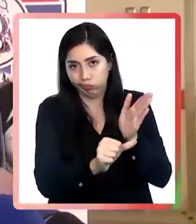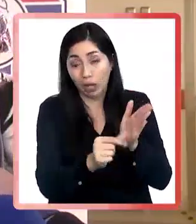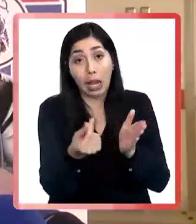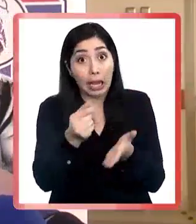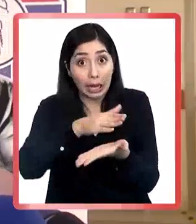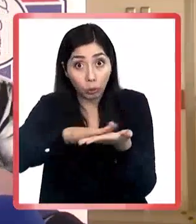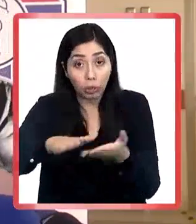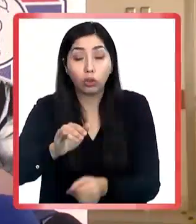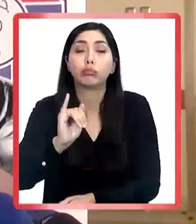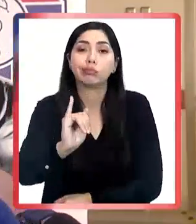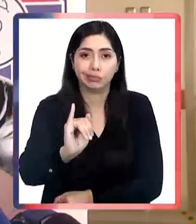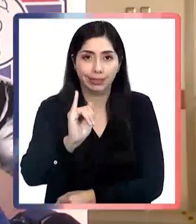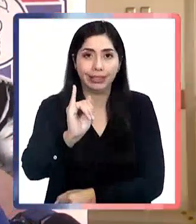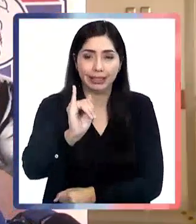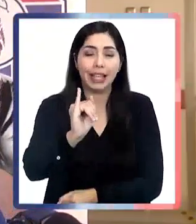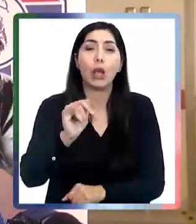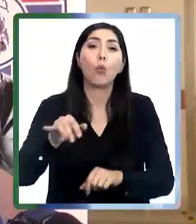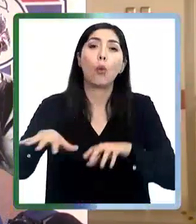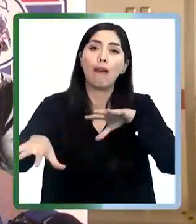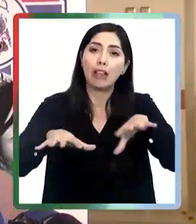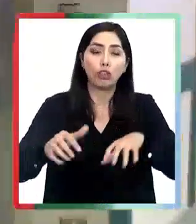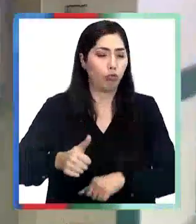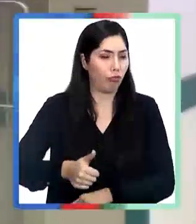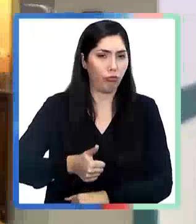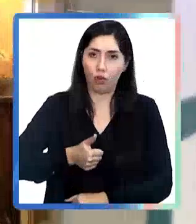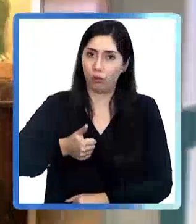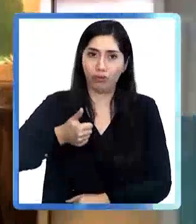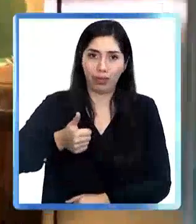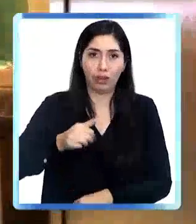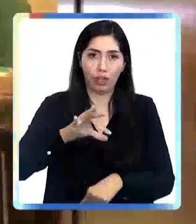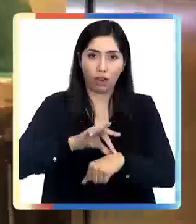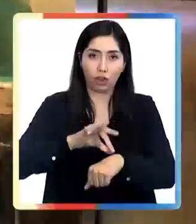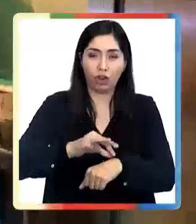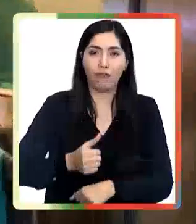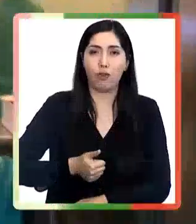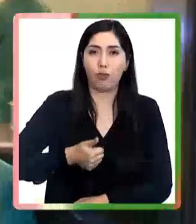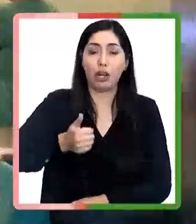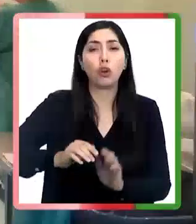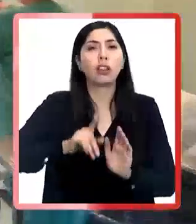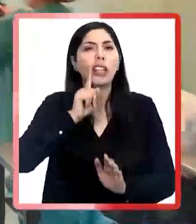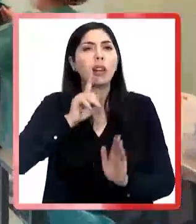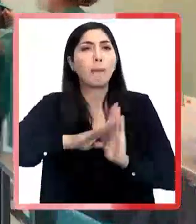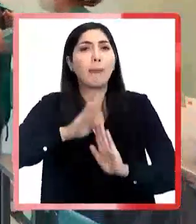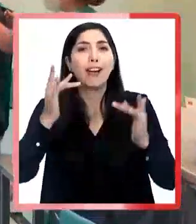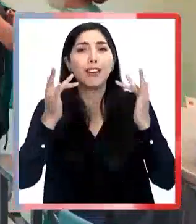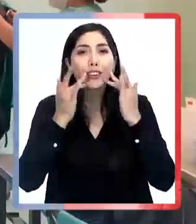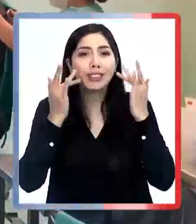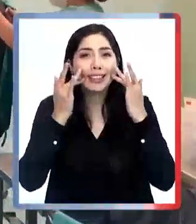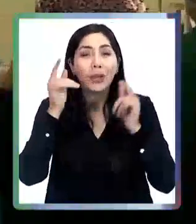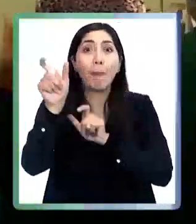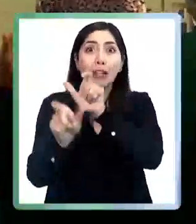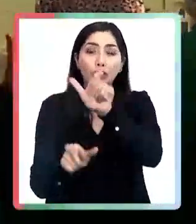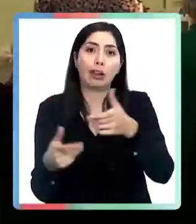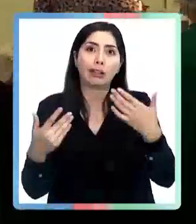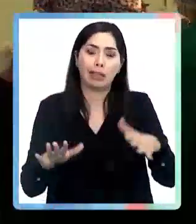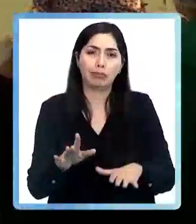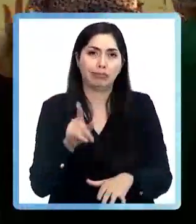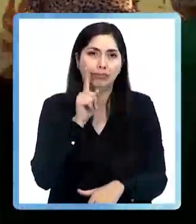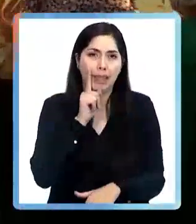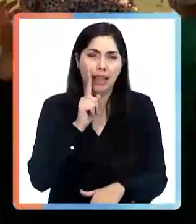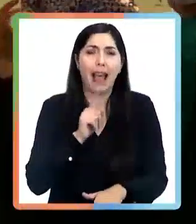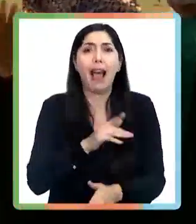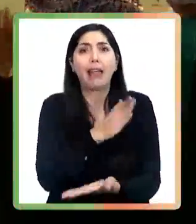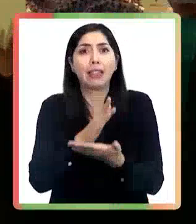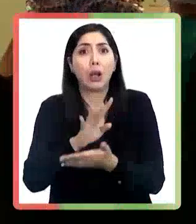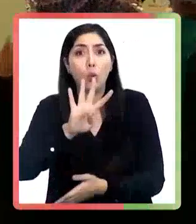gratuito, ¿cierto? Sí, es un evento que es voluntario. Los más contentos fueron los beneficiados quienes llevaban incluso hasta